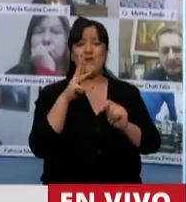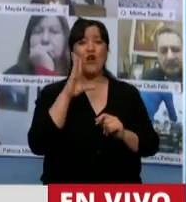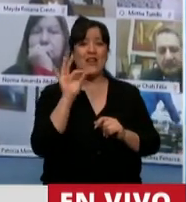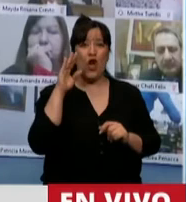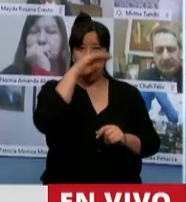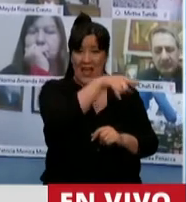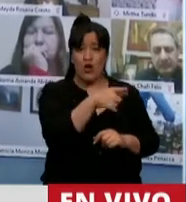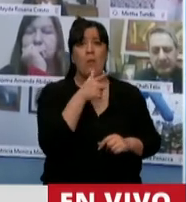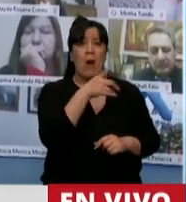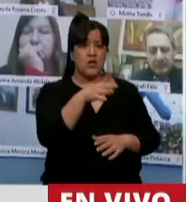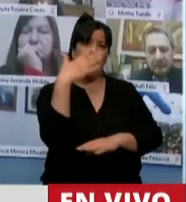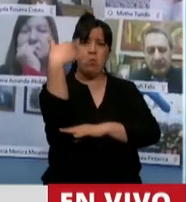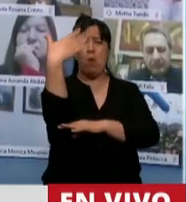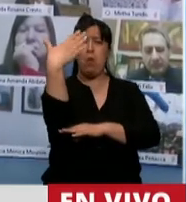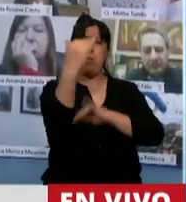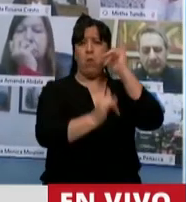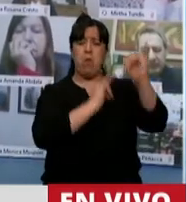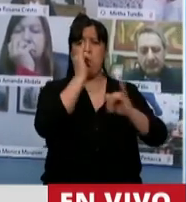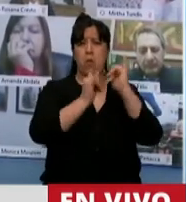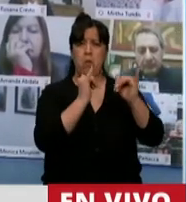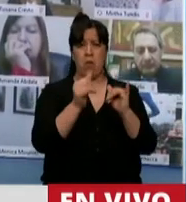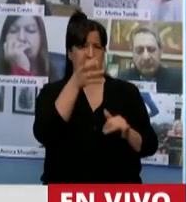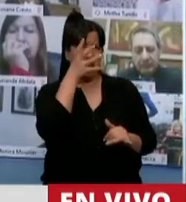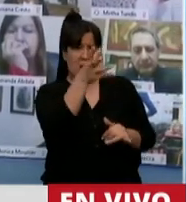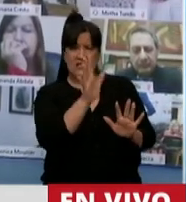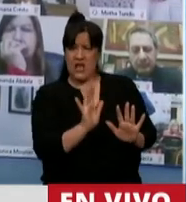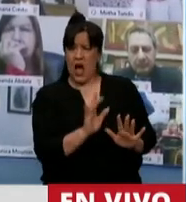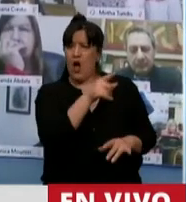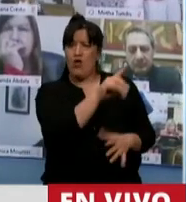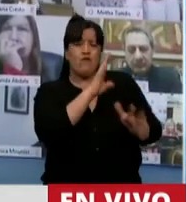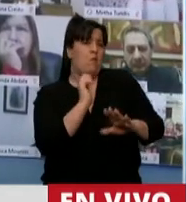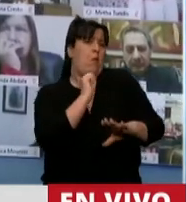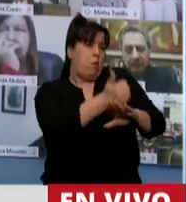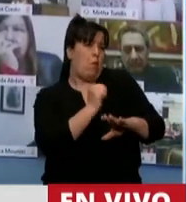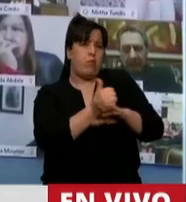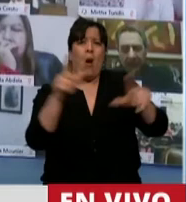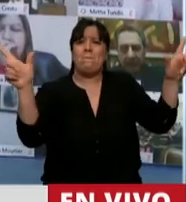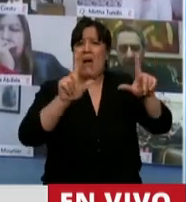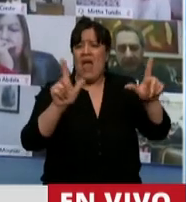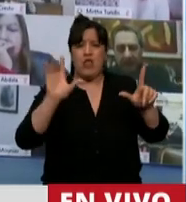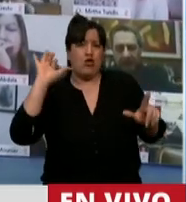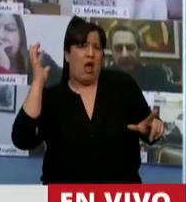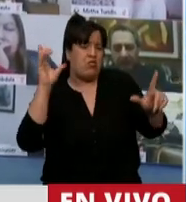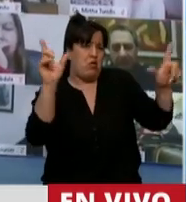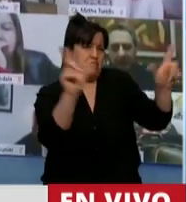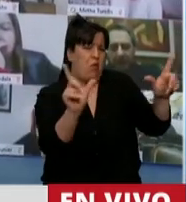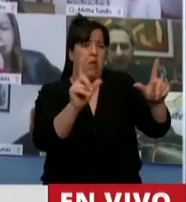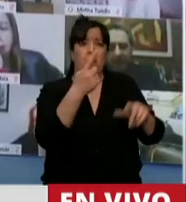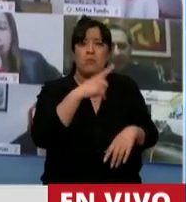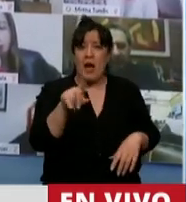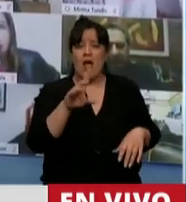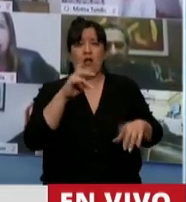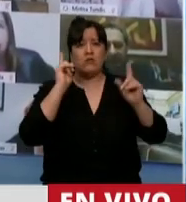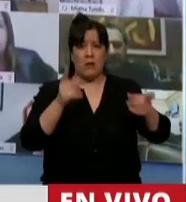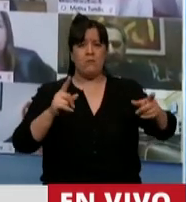pareció hacer mucho discurso y mucha presencia en los medios y en la presión